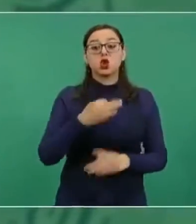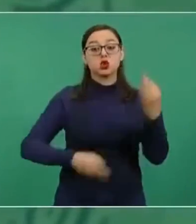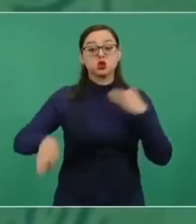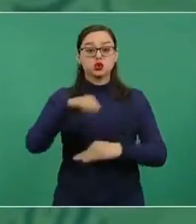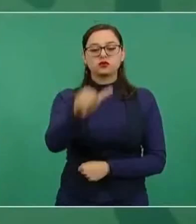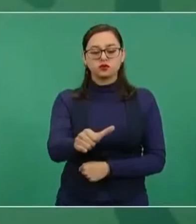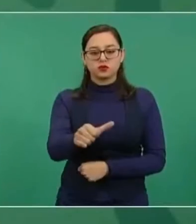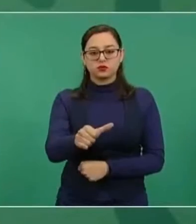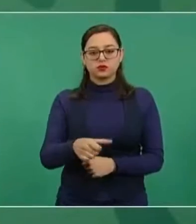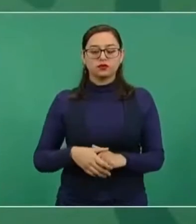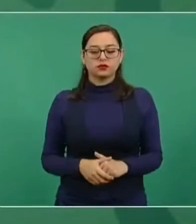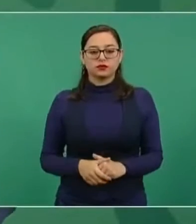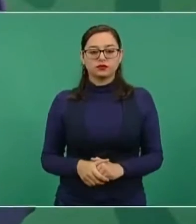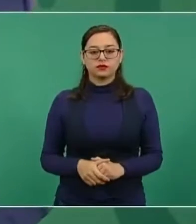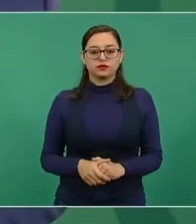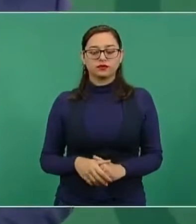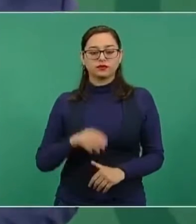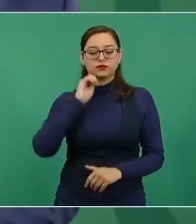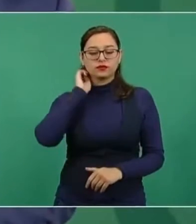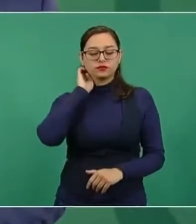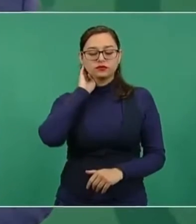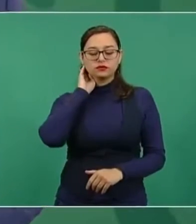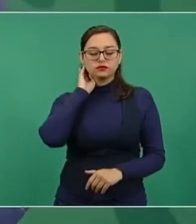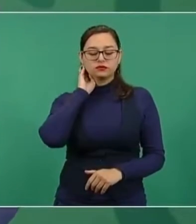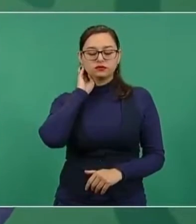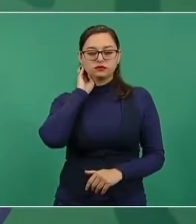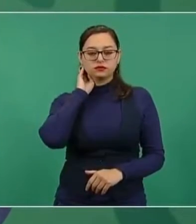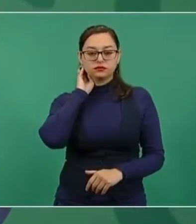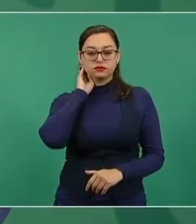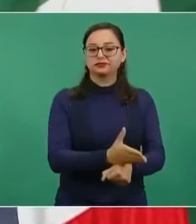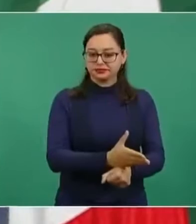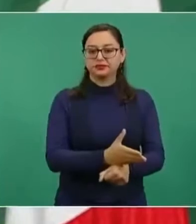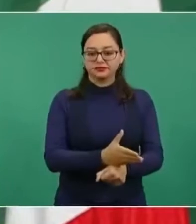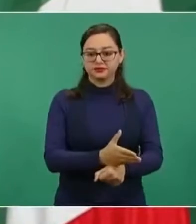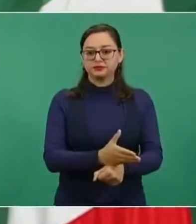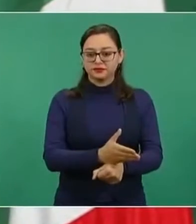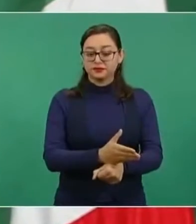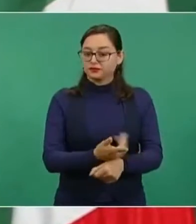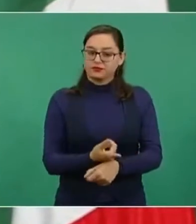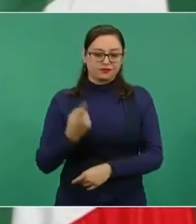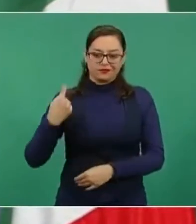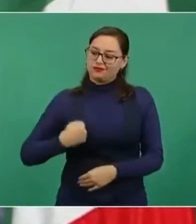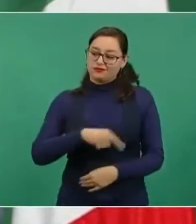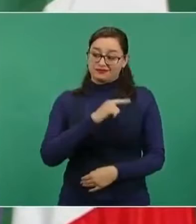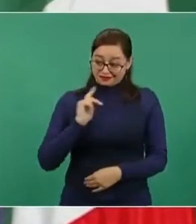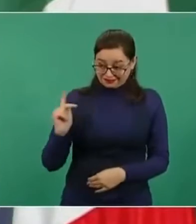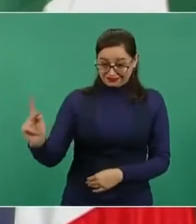cero corrupción y también cero impunidad. No somos iguales.